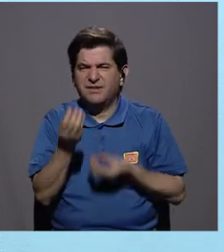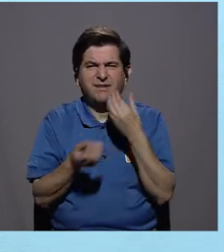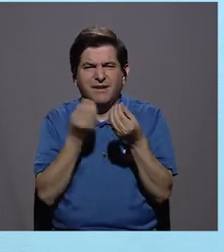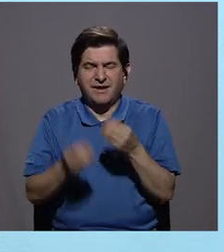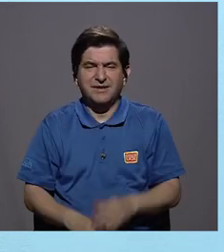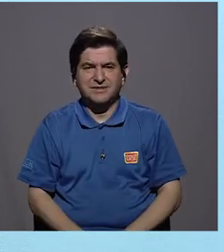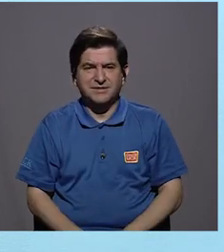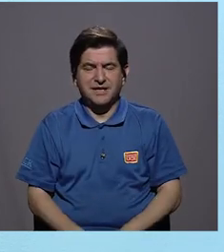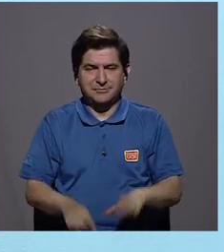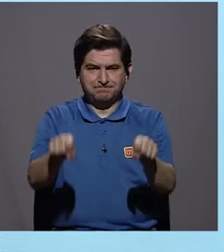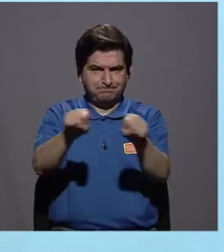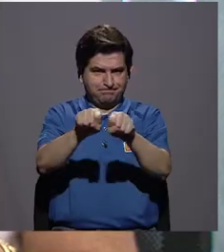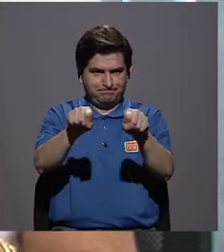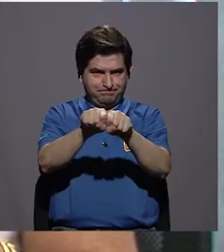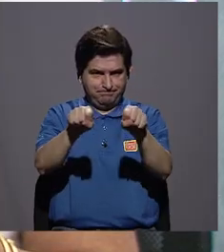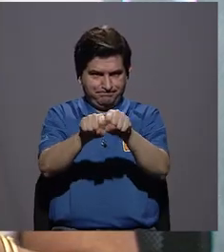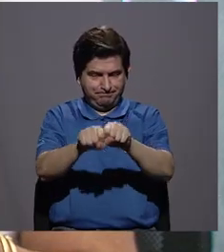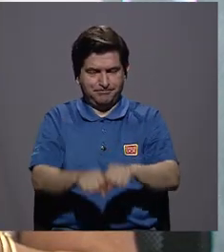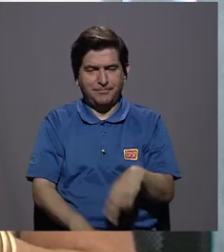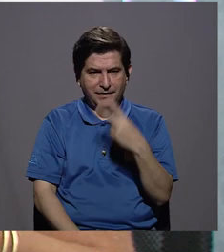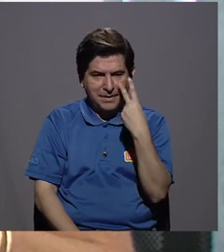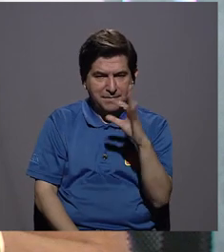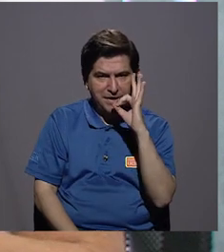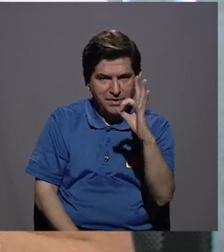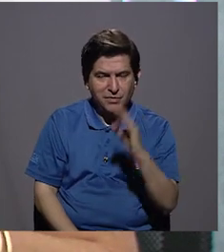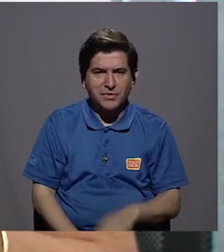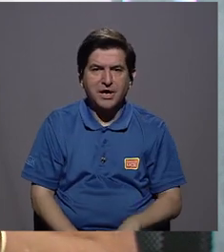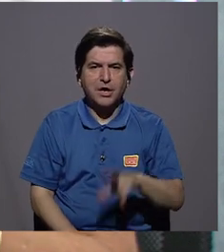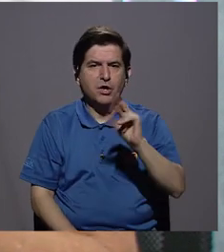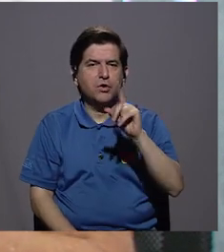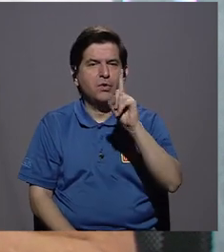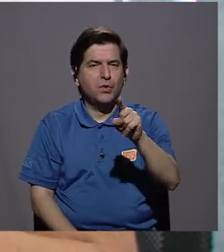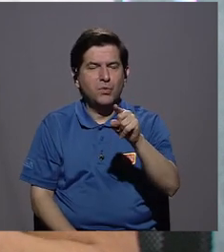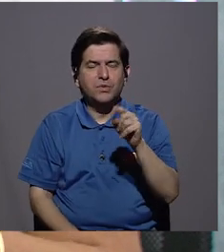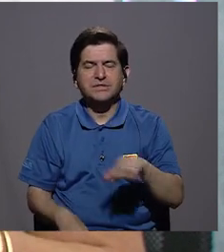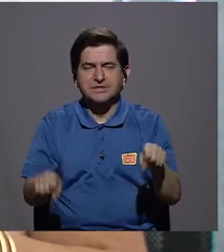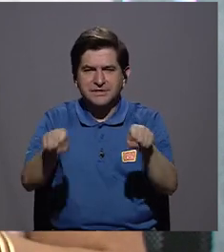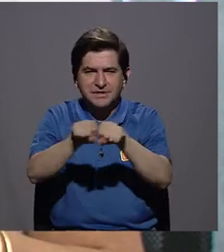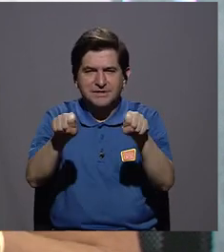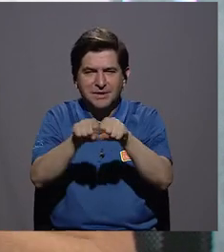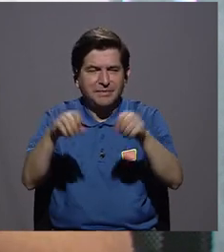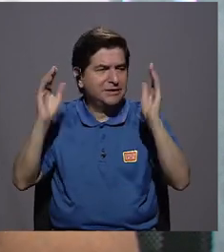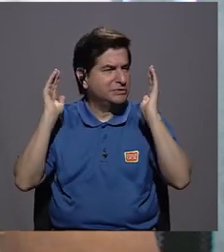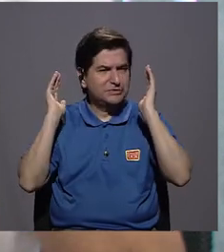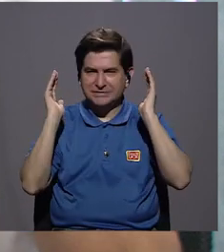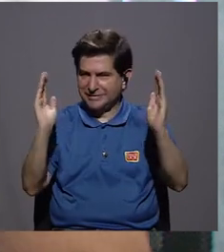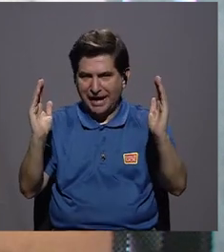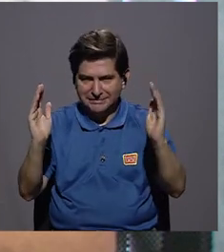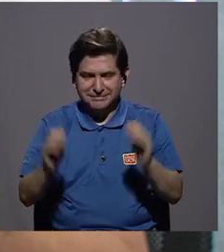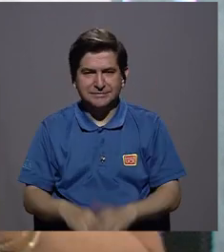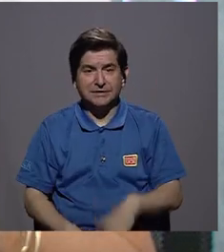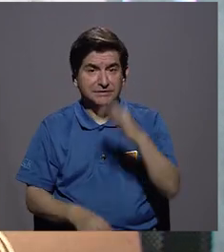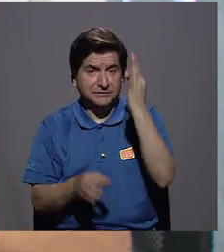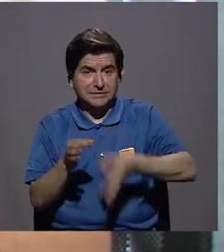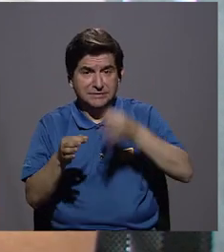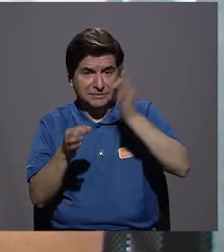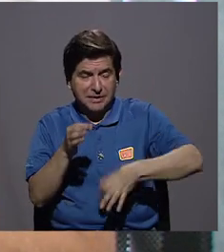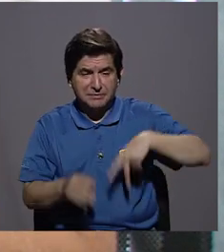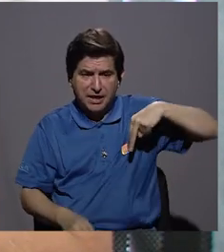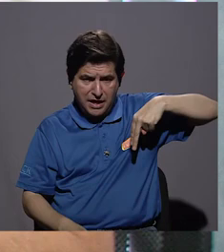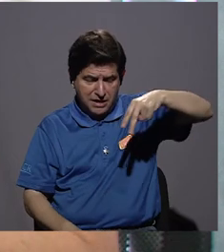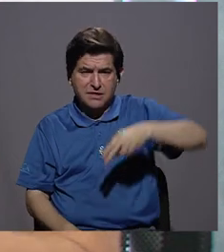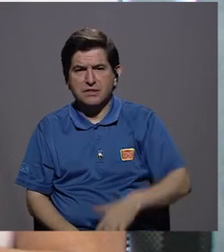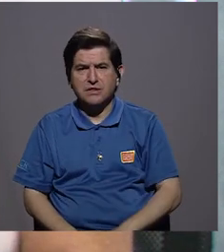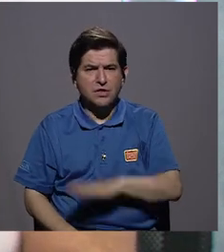cuidar? El calzado, revisar el calzado, que no sea un calzado, ni que les quede grandísimo porque el simple hecho de caminar